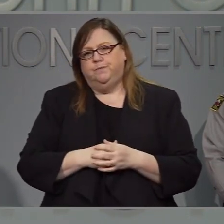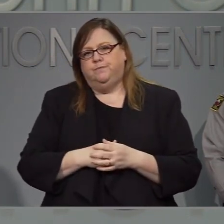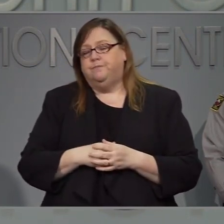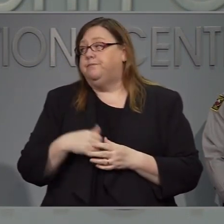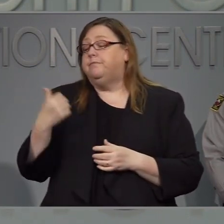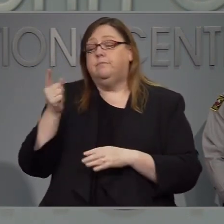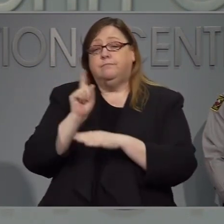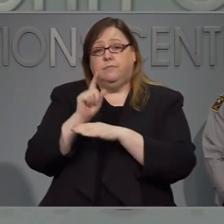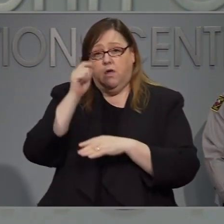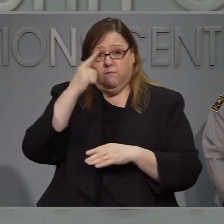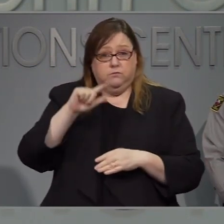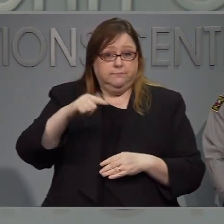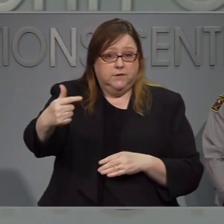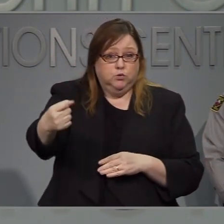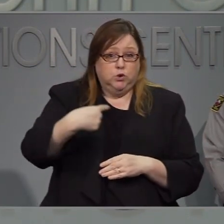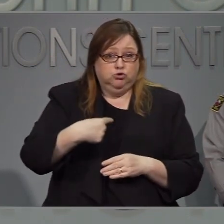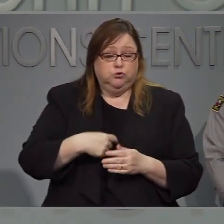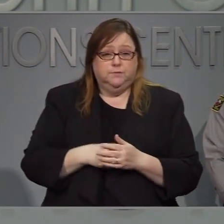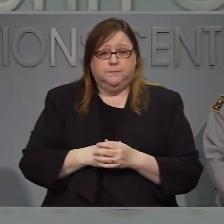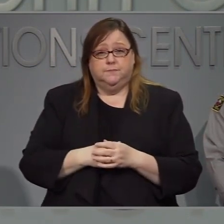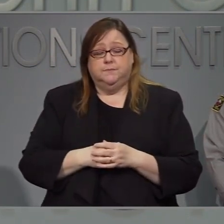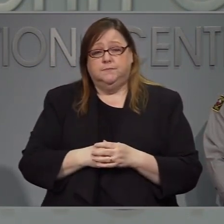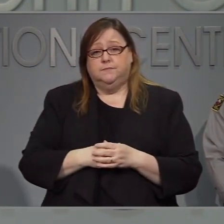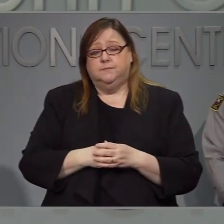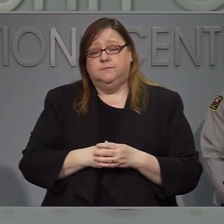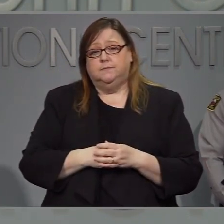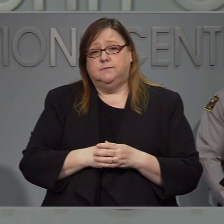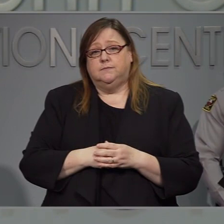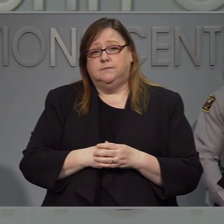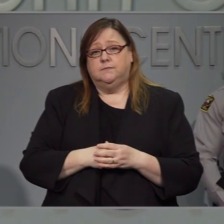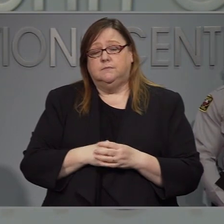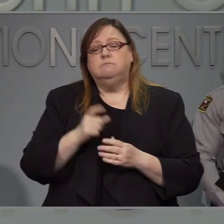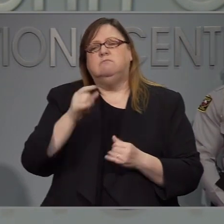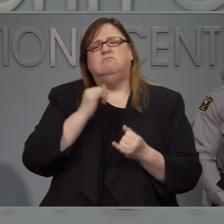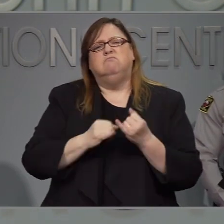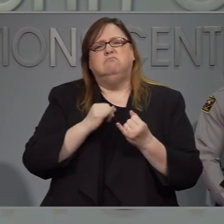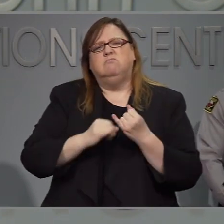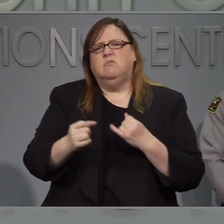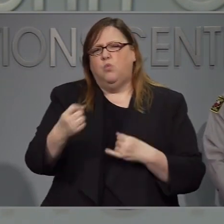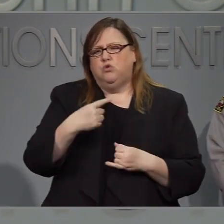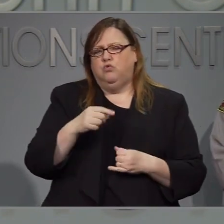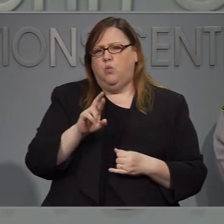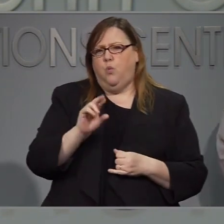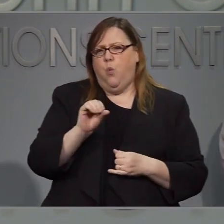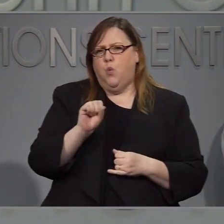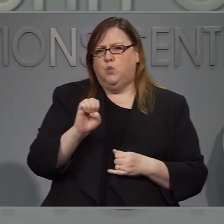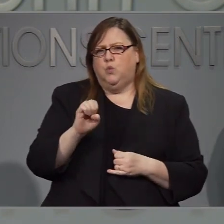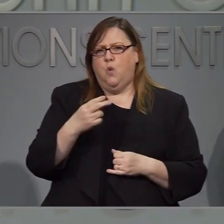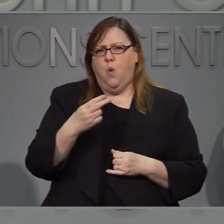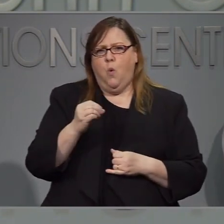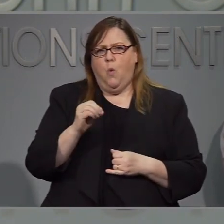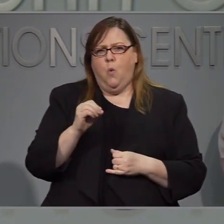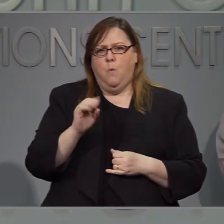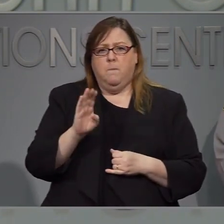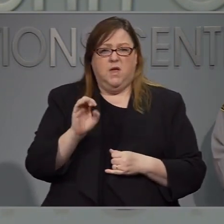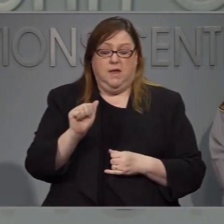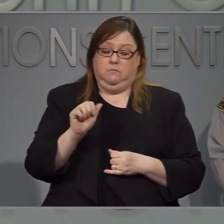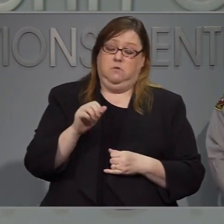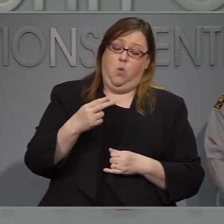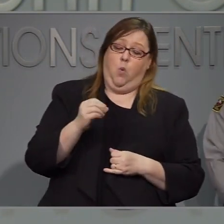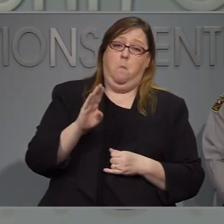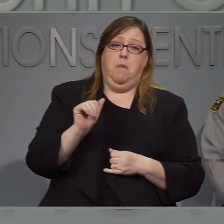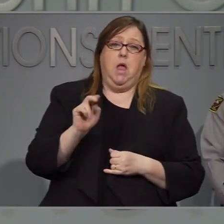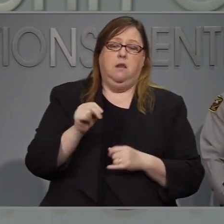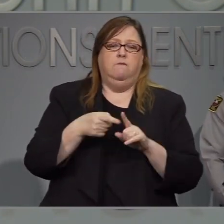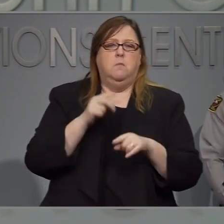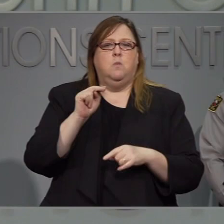La siguiente pregunta. Nuestra última pregunta es Roshaven, en North Carolina Health News.